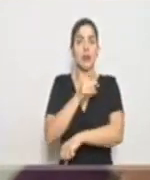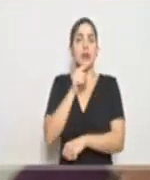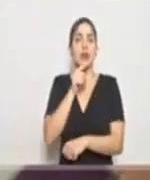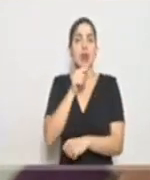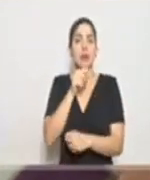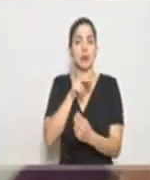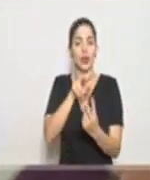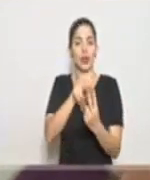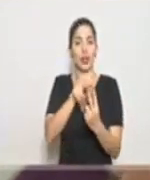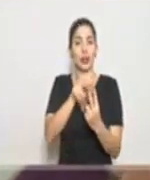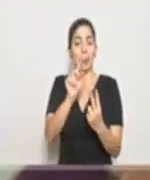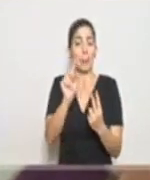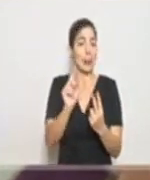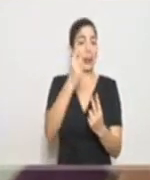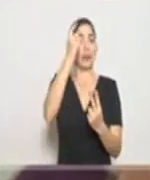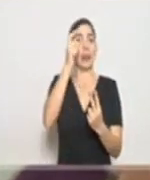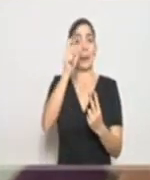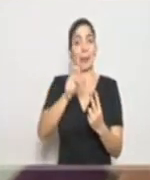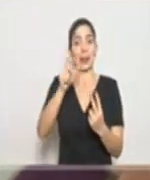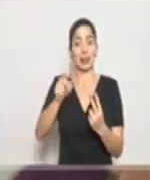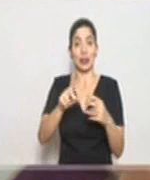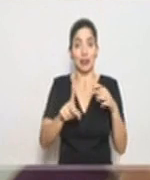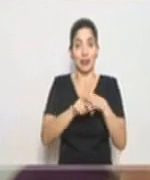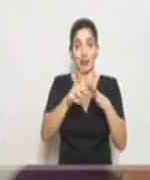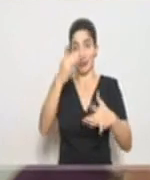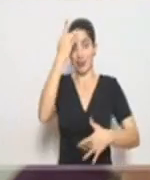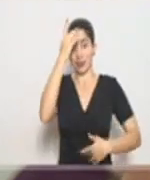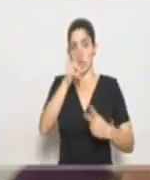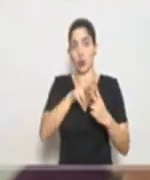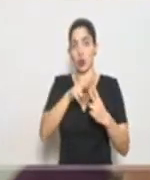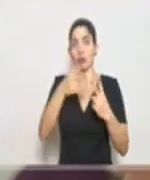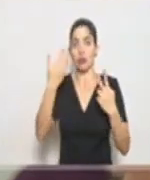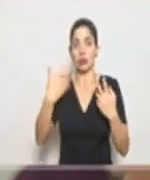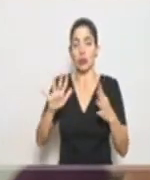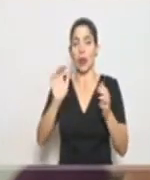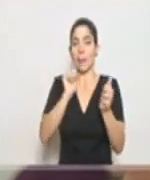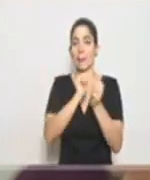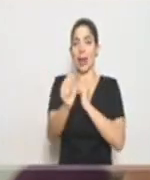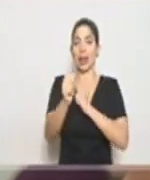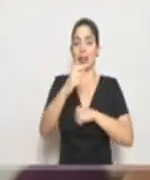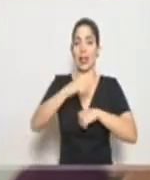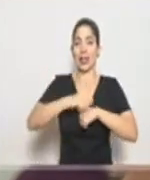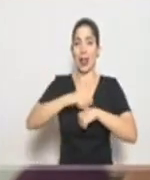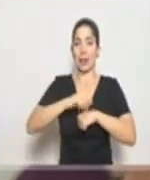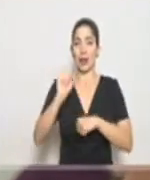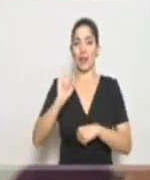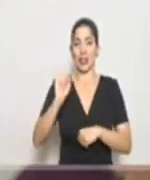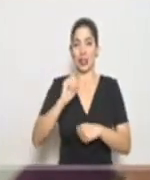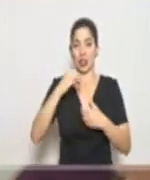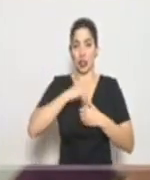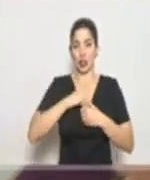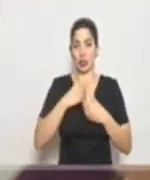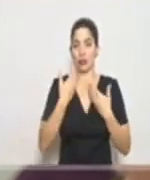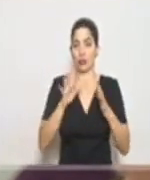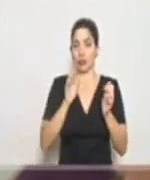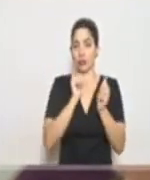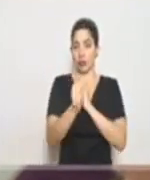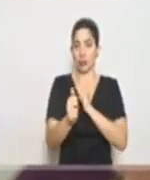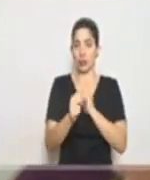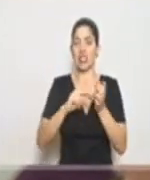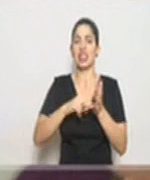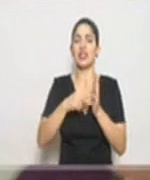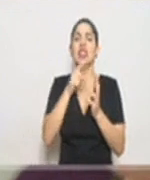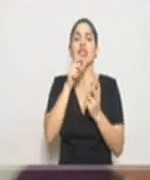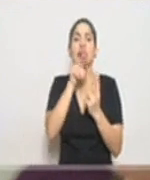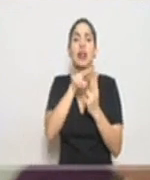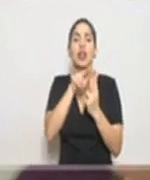primeras personas en nuestro país que ya superaron el periodo de infectividad, que se trata de